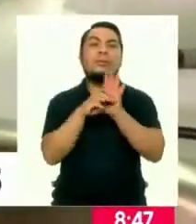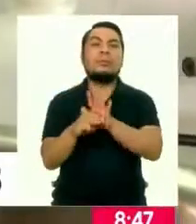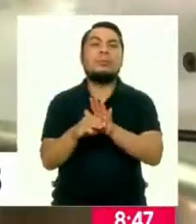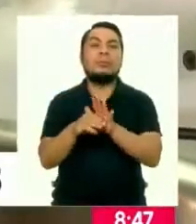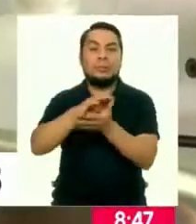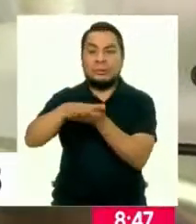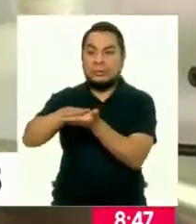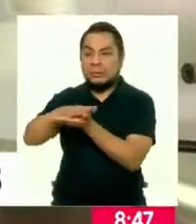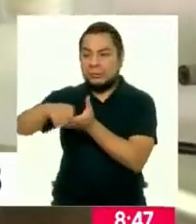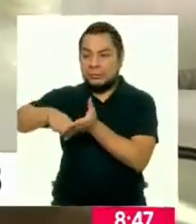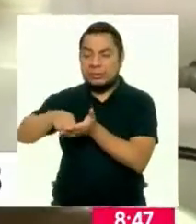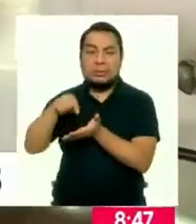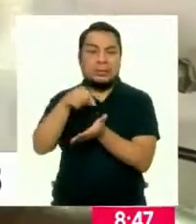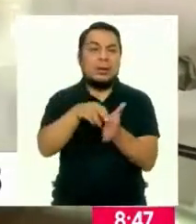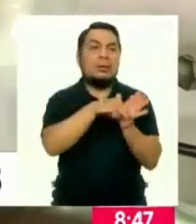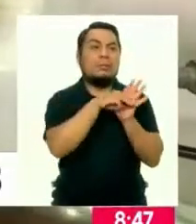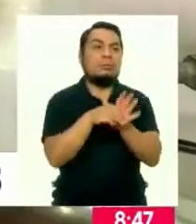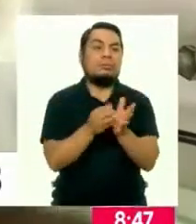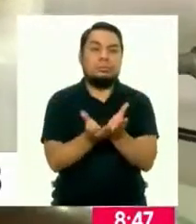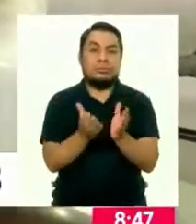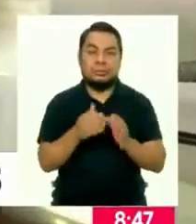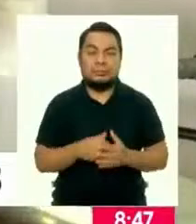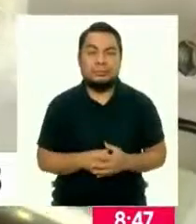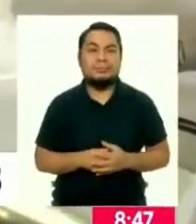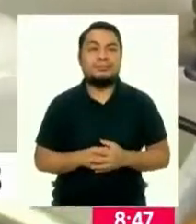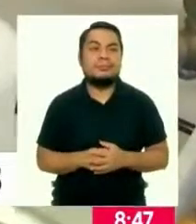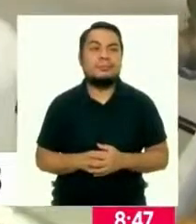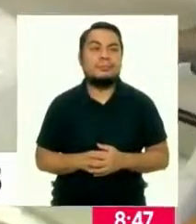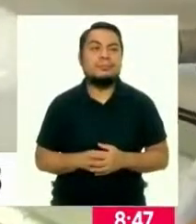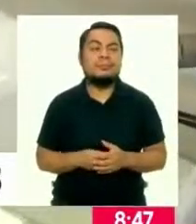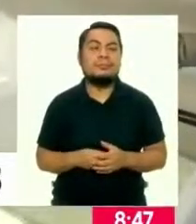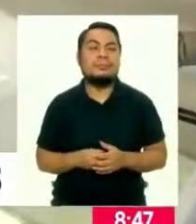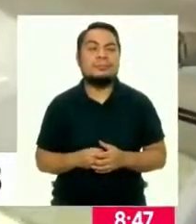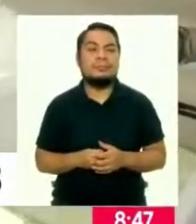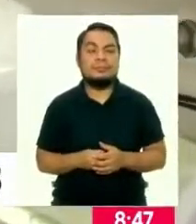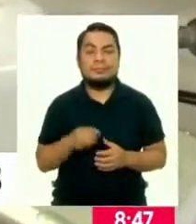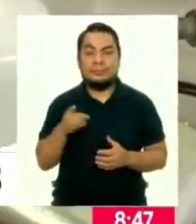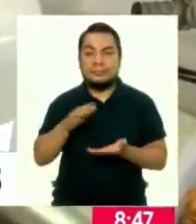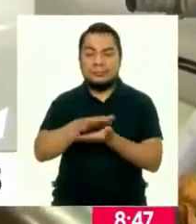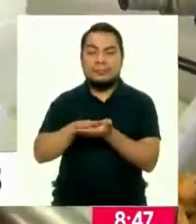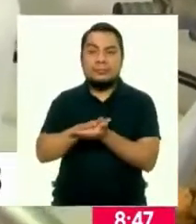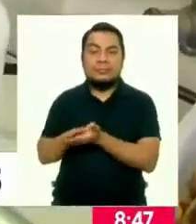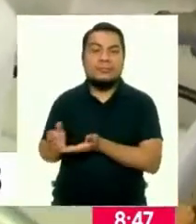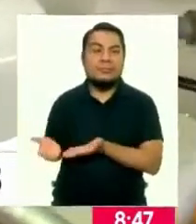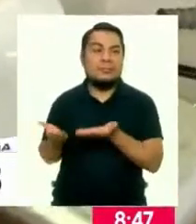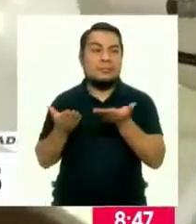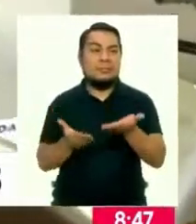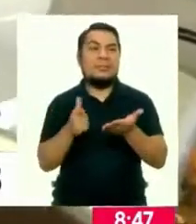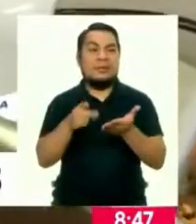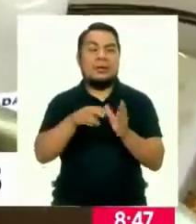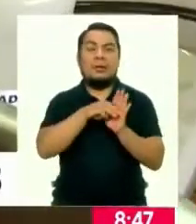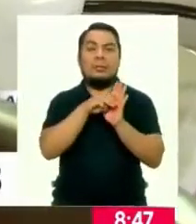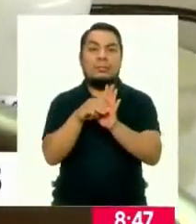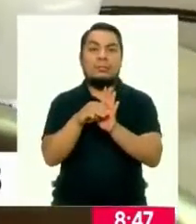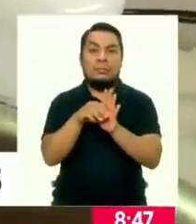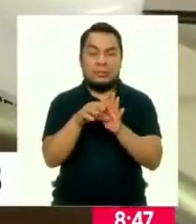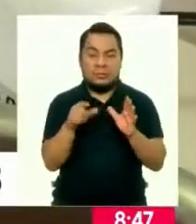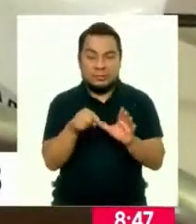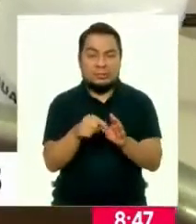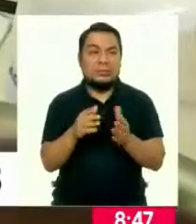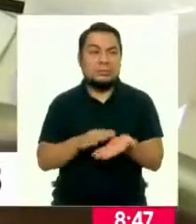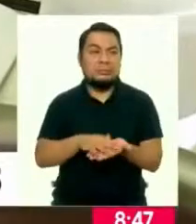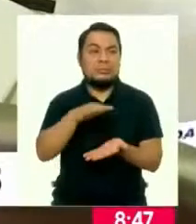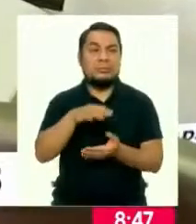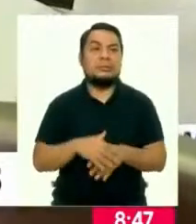mezcla de estos componentes con la cáscara. Sí, esta mezcla va a ser pasada a estos moldes en cierta